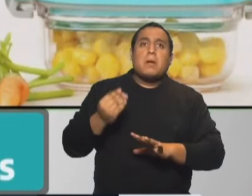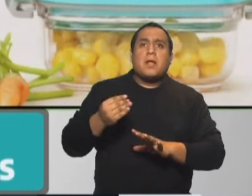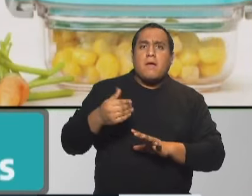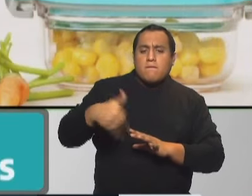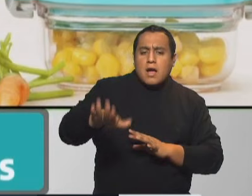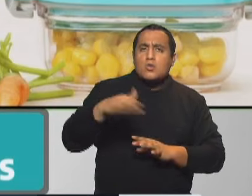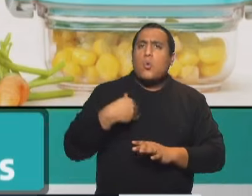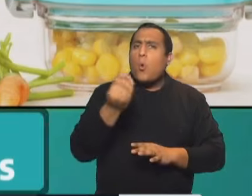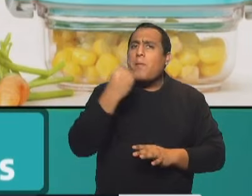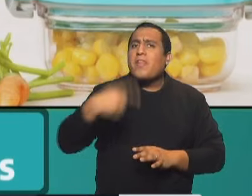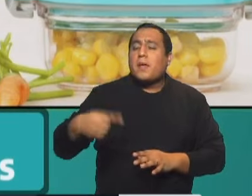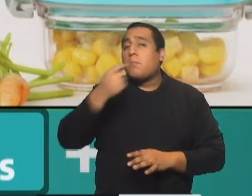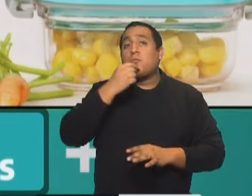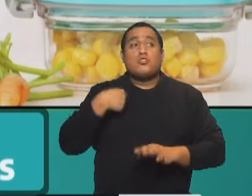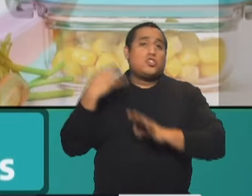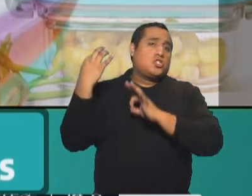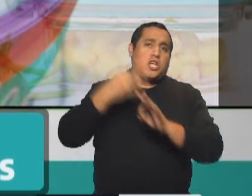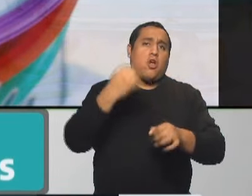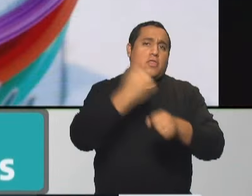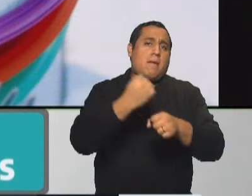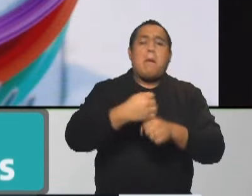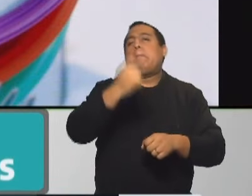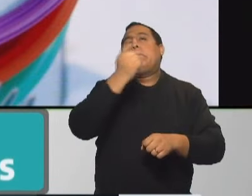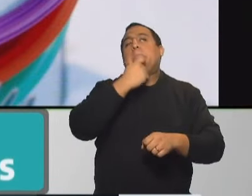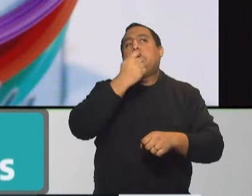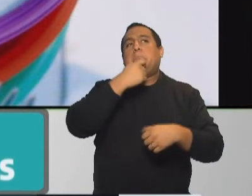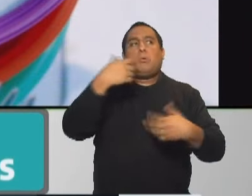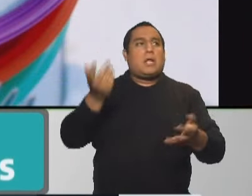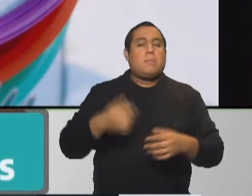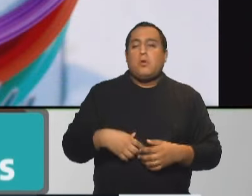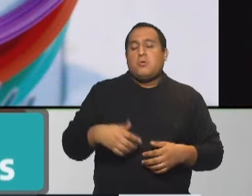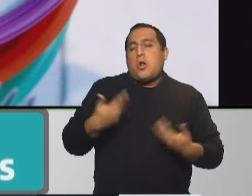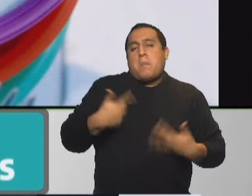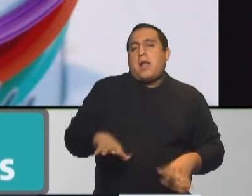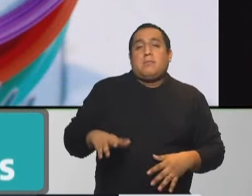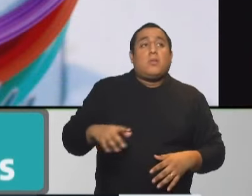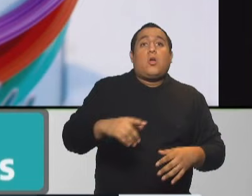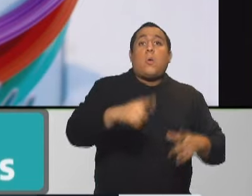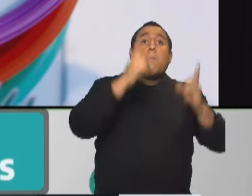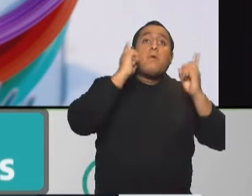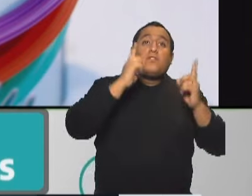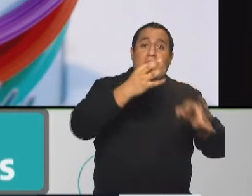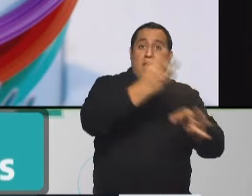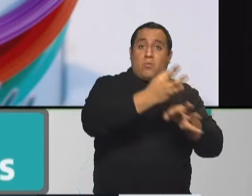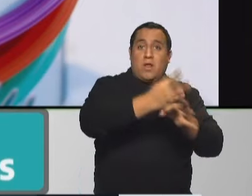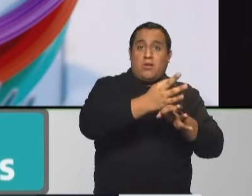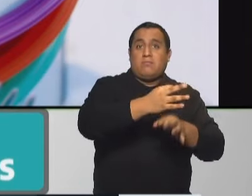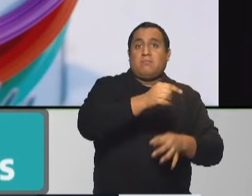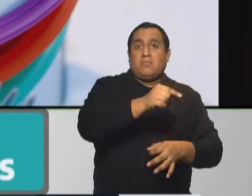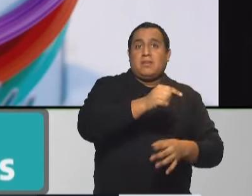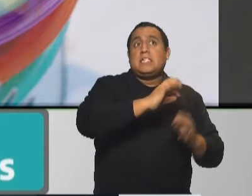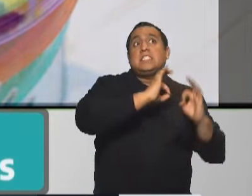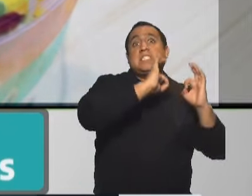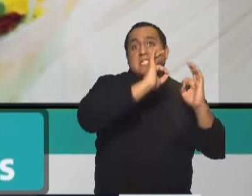elegir. Si yo llego al trabajo, vamos a poner un ejemplo típico. La maestra del colegio llega al trabajo,